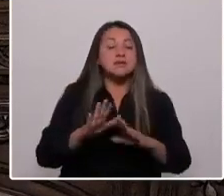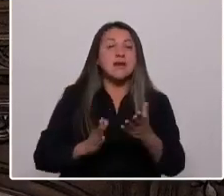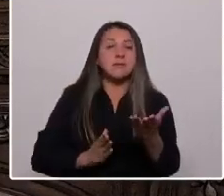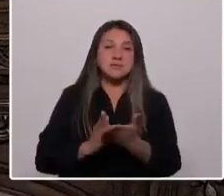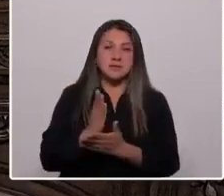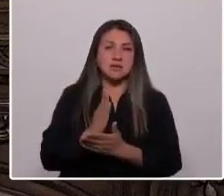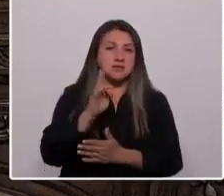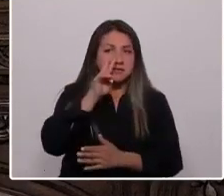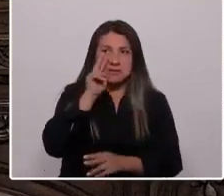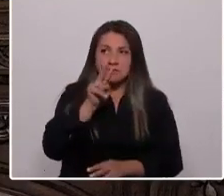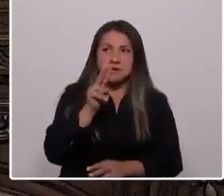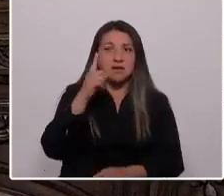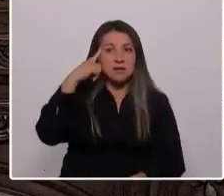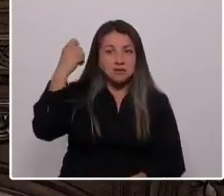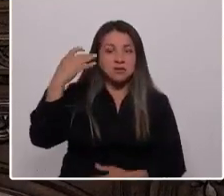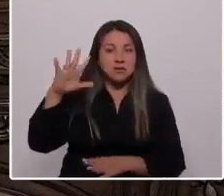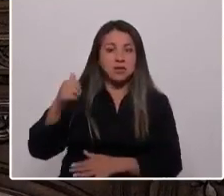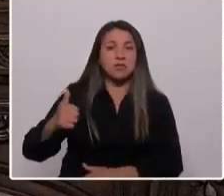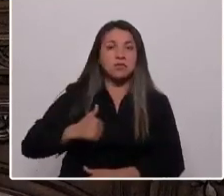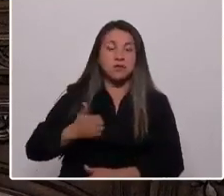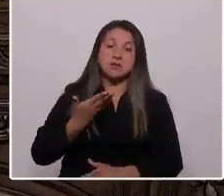sueño hecho realidad. Muchas gracias.